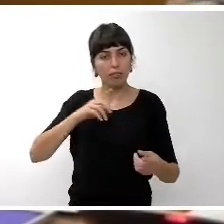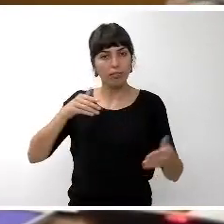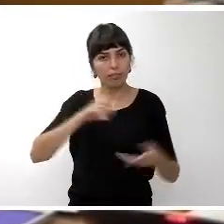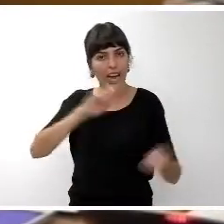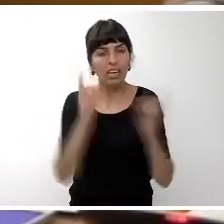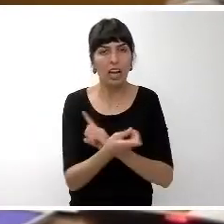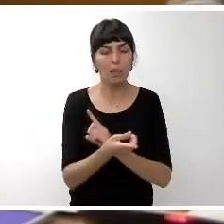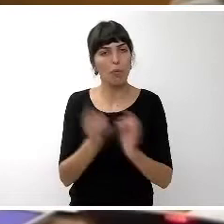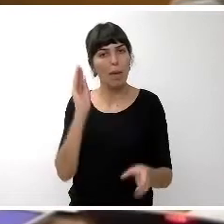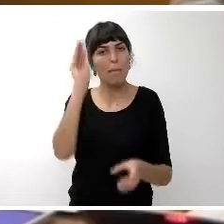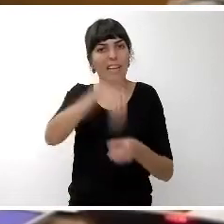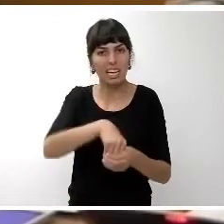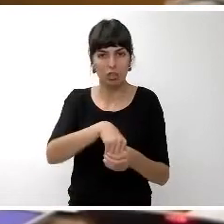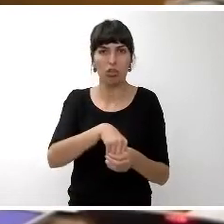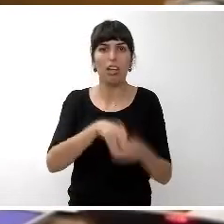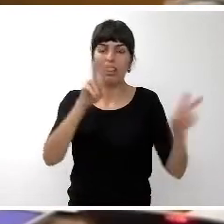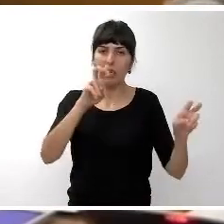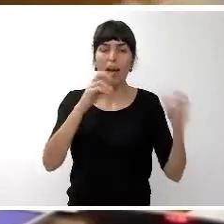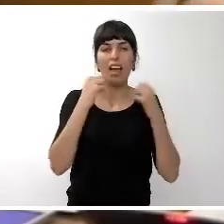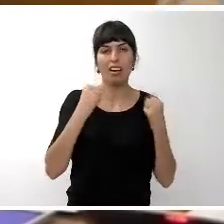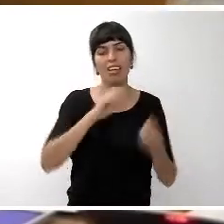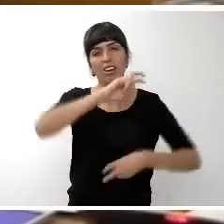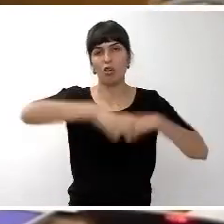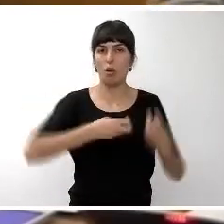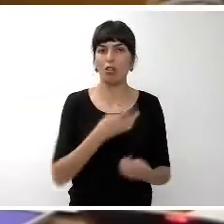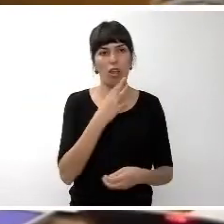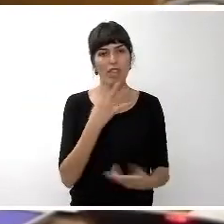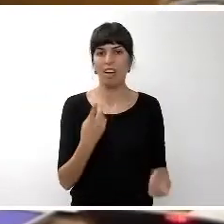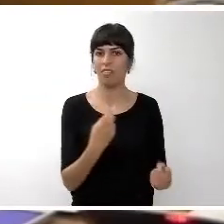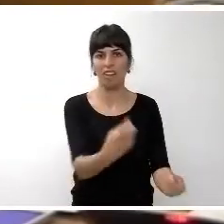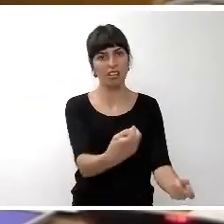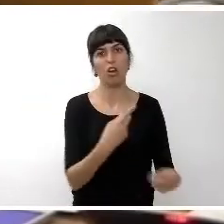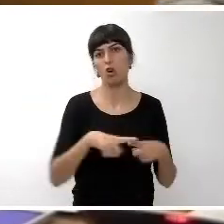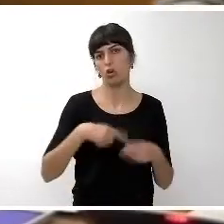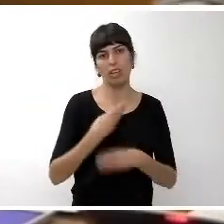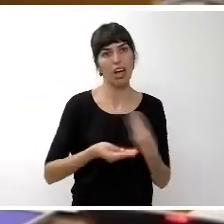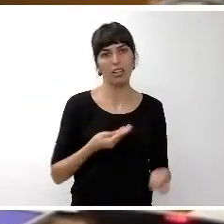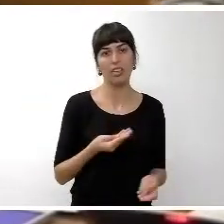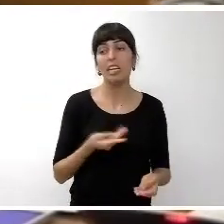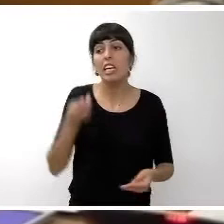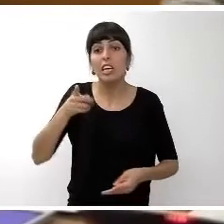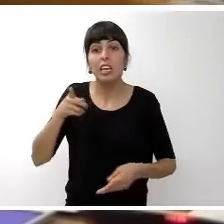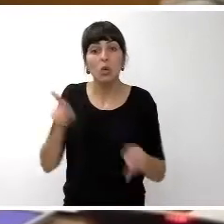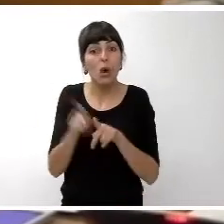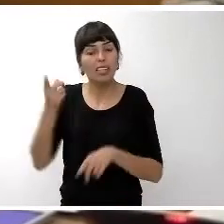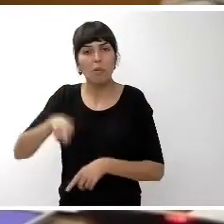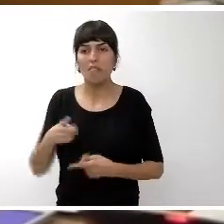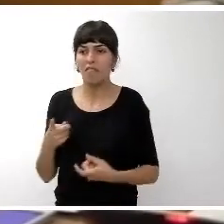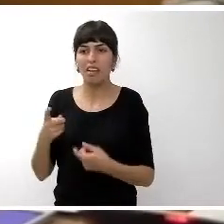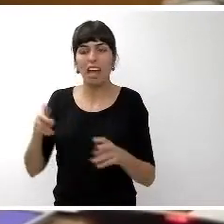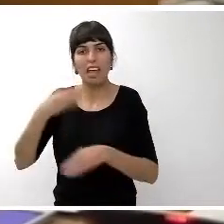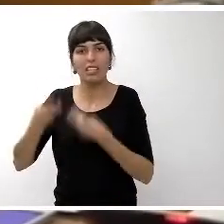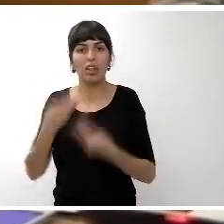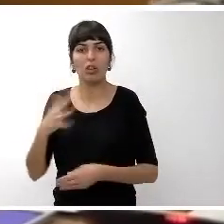en este campo deja todavía muchísimo que desear como también lo deja el ámbito de la rehabilitación de viviendas y del conjunto del